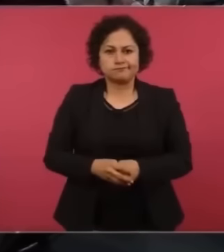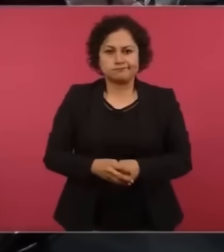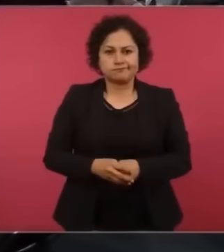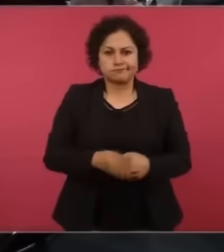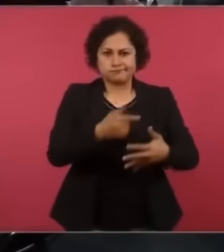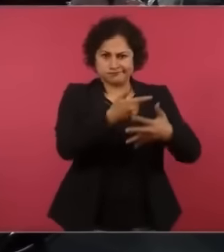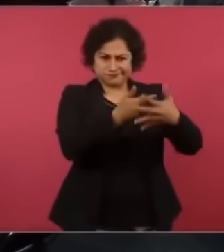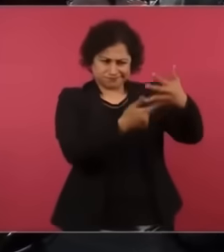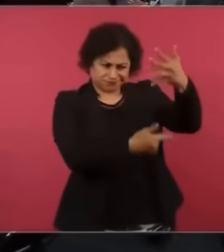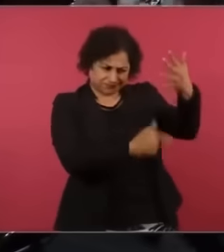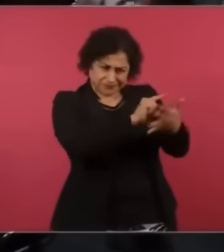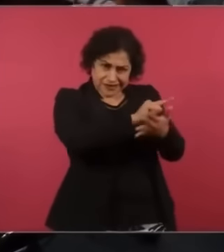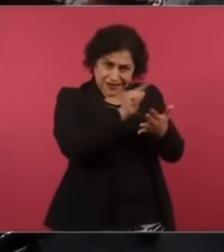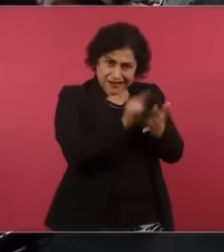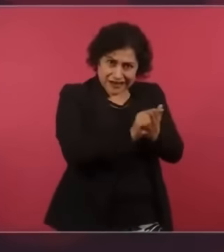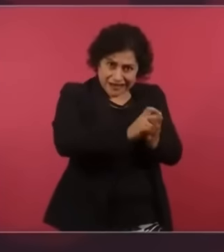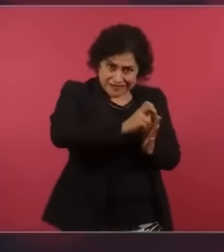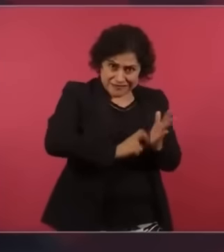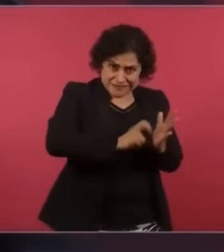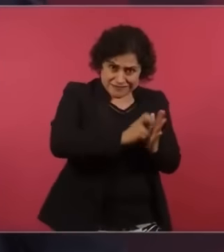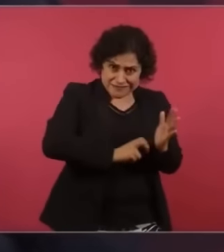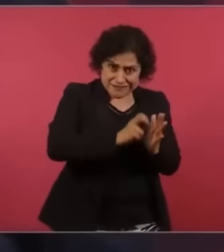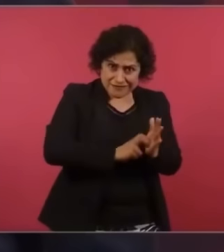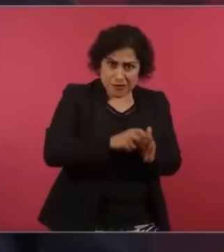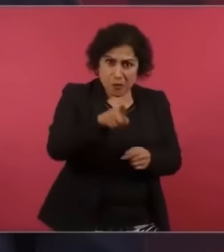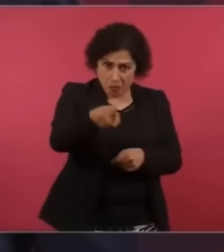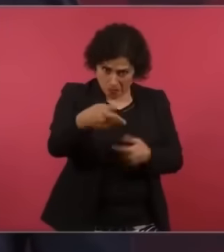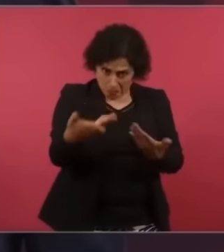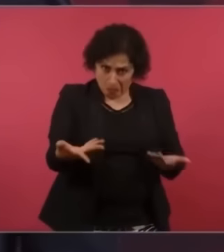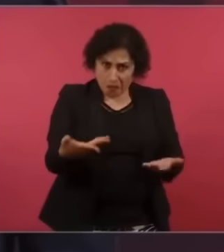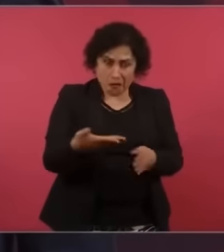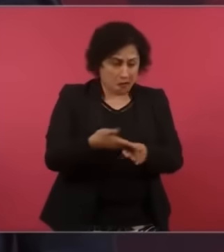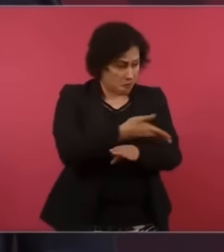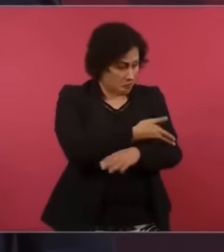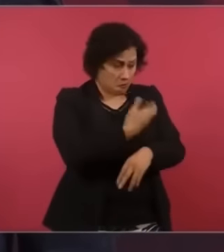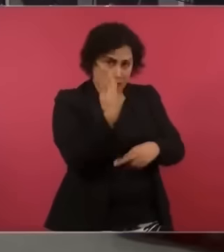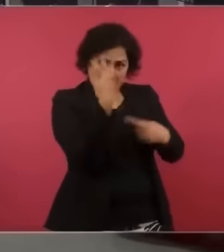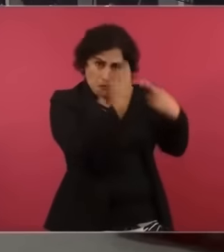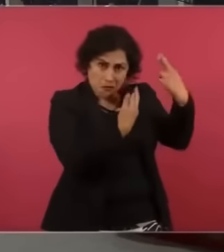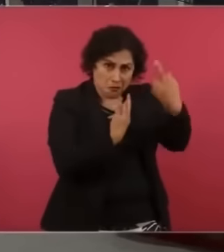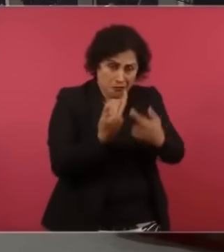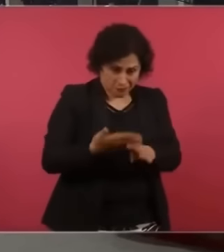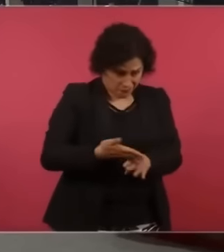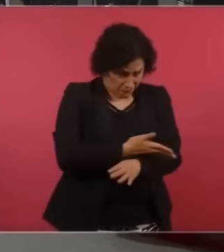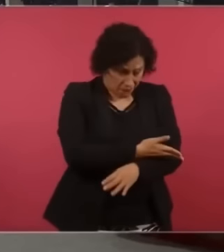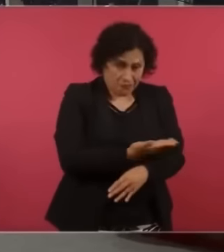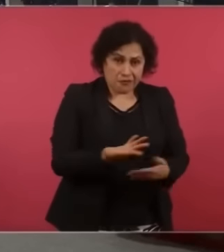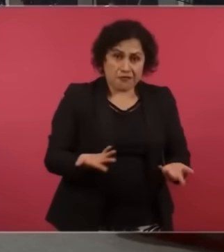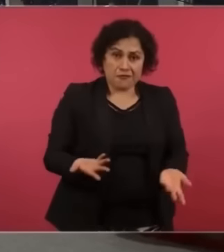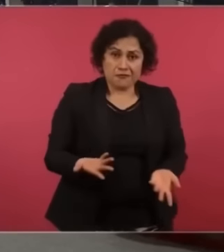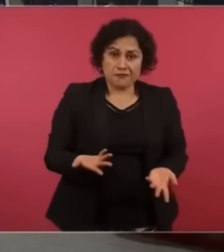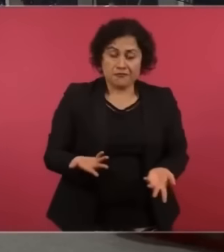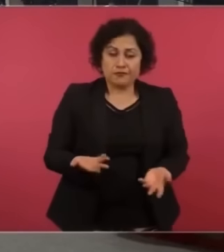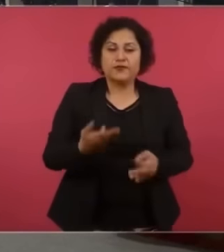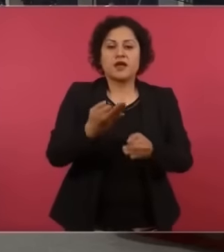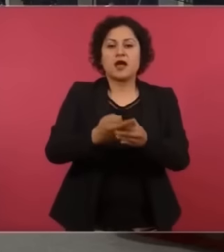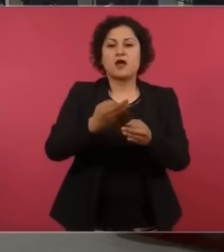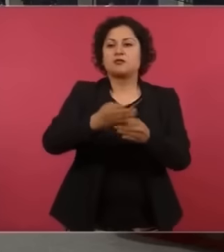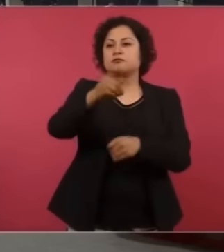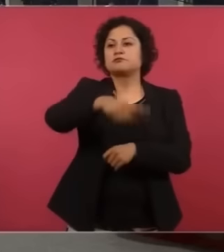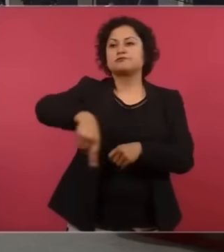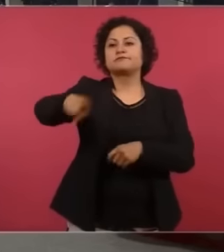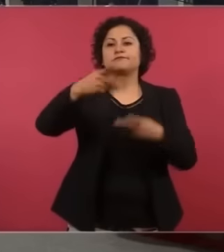Todas revisen las reformas. Esto para los estudiantes